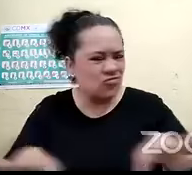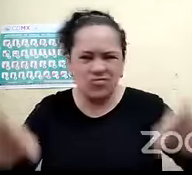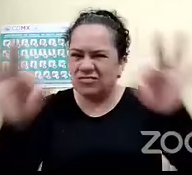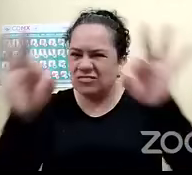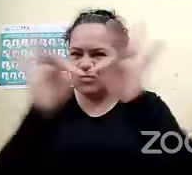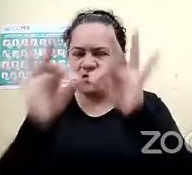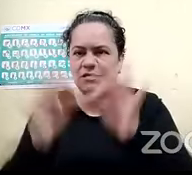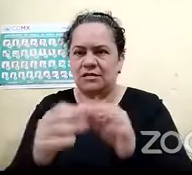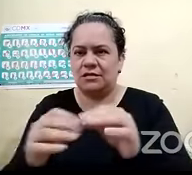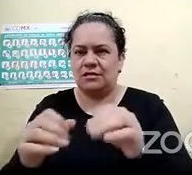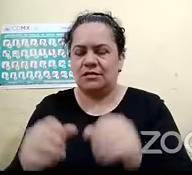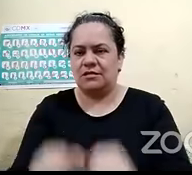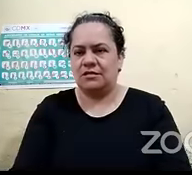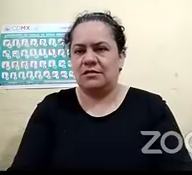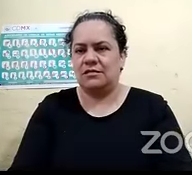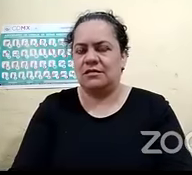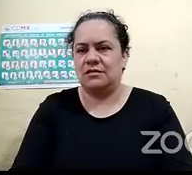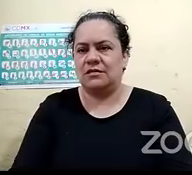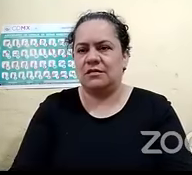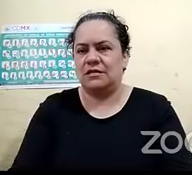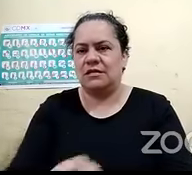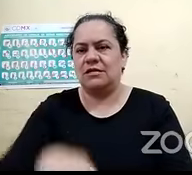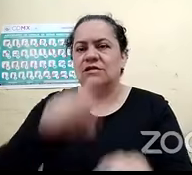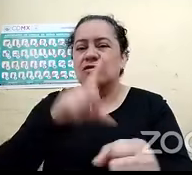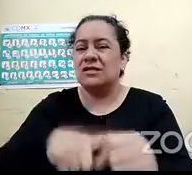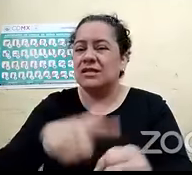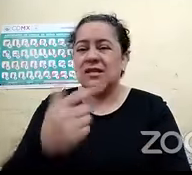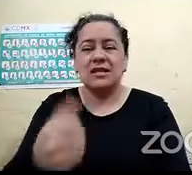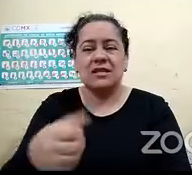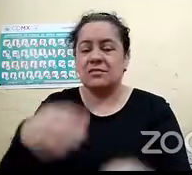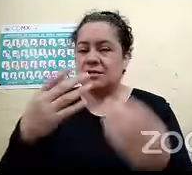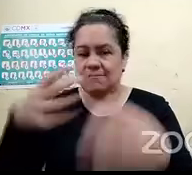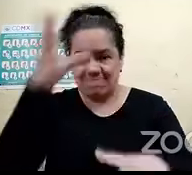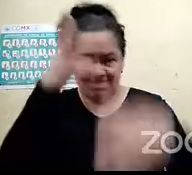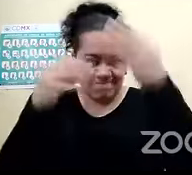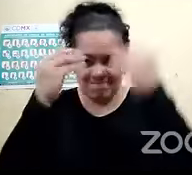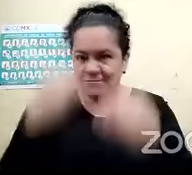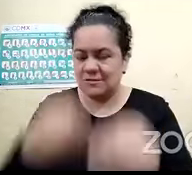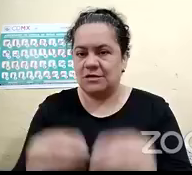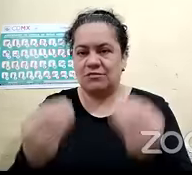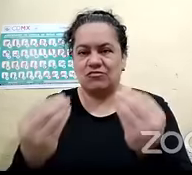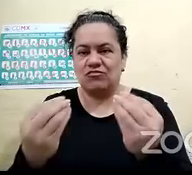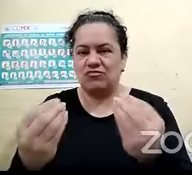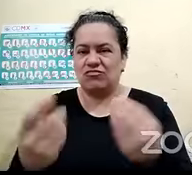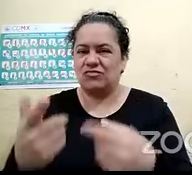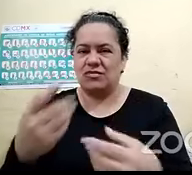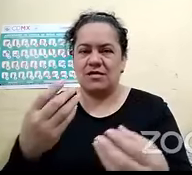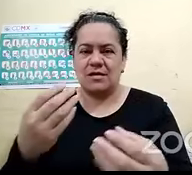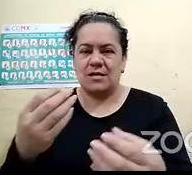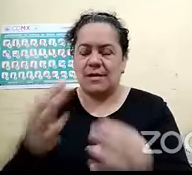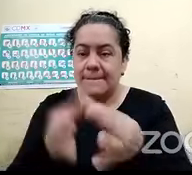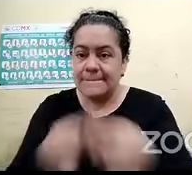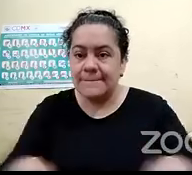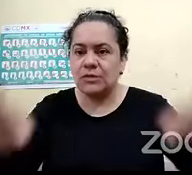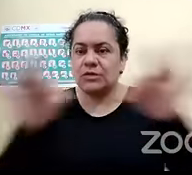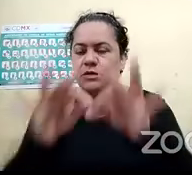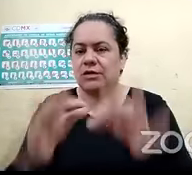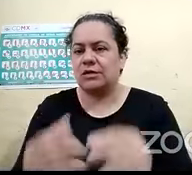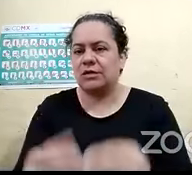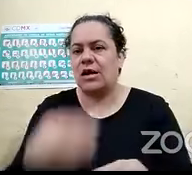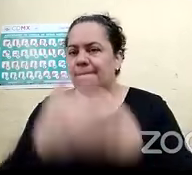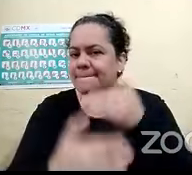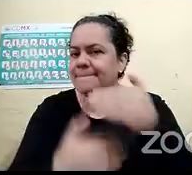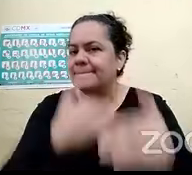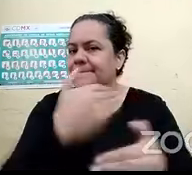sociedad el que cada vez más aprendamos realmente esa red de apoyo para las personas con discapacidad crece y vamos a poder ser realmente una